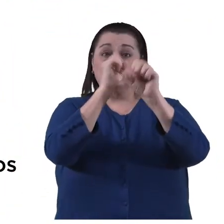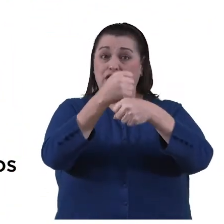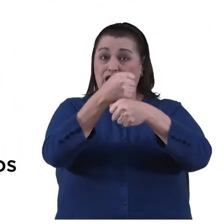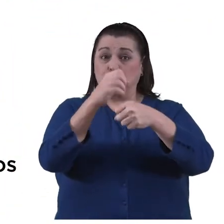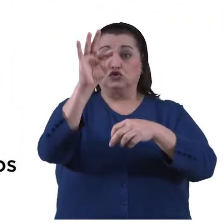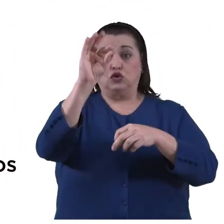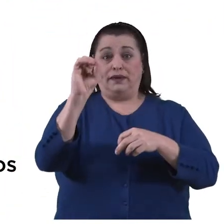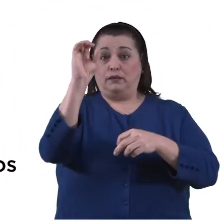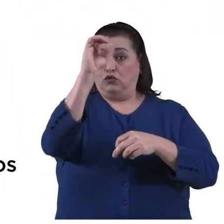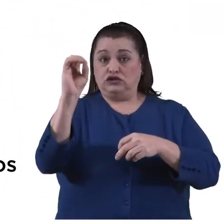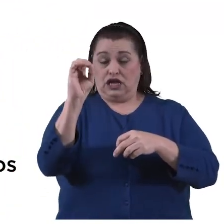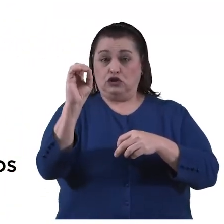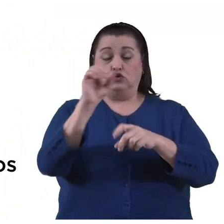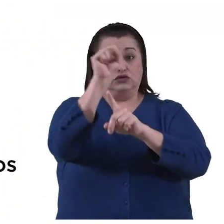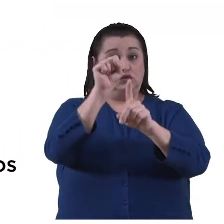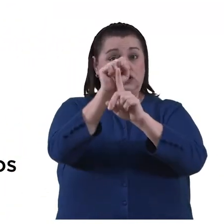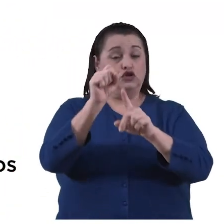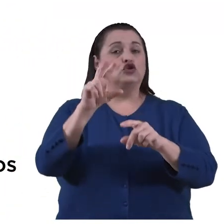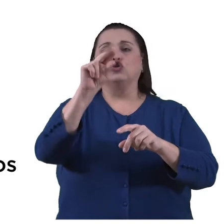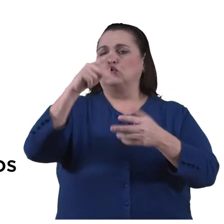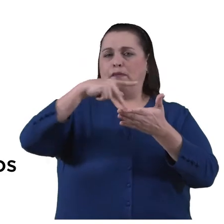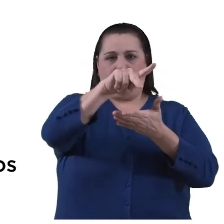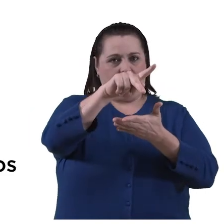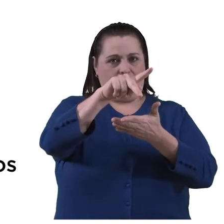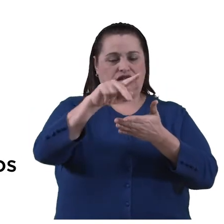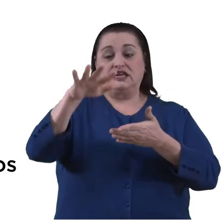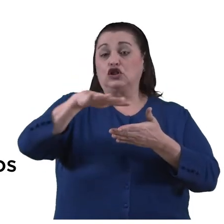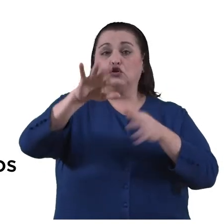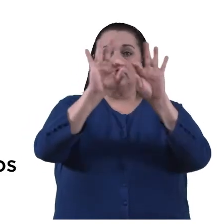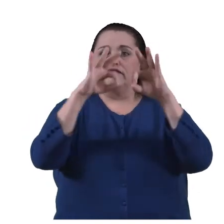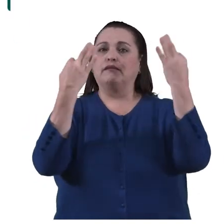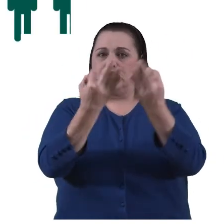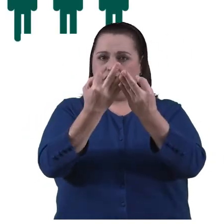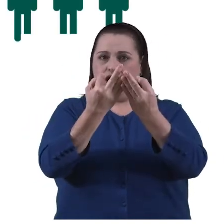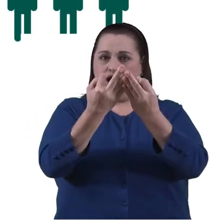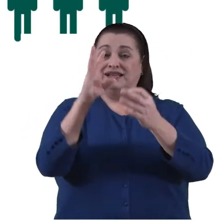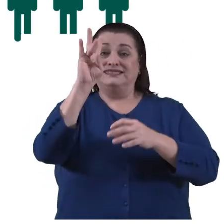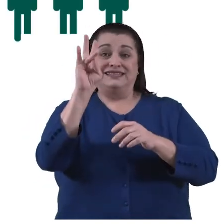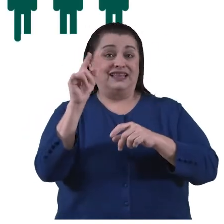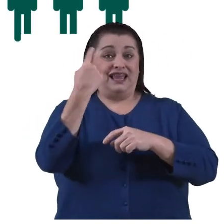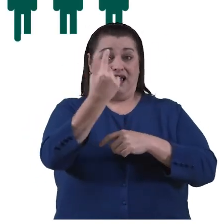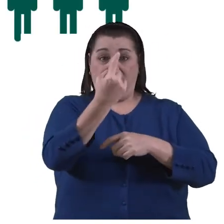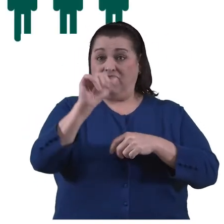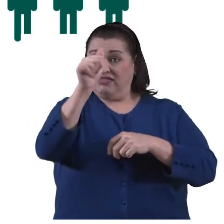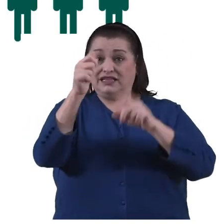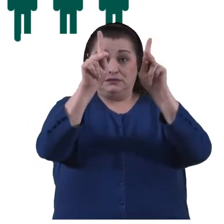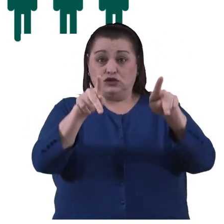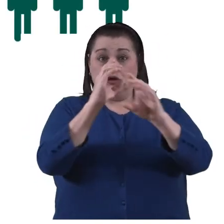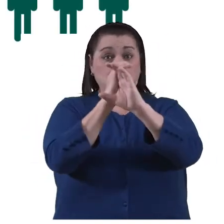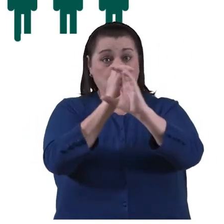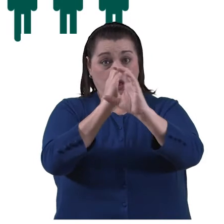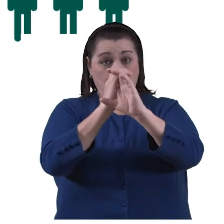realizados en un 90% de los casos de forma no remunerada en el entorno familiar, donde 7 de cada 10 personas